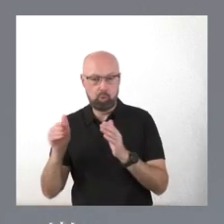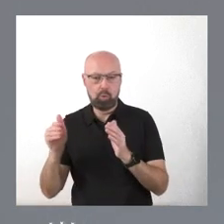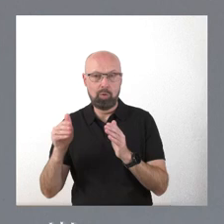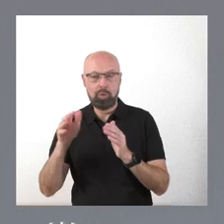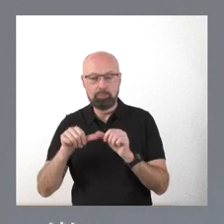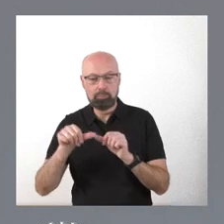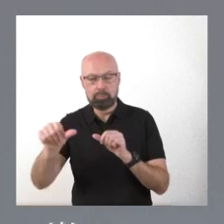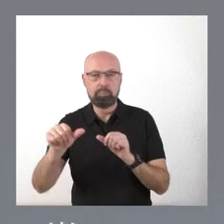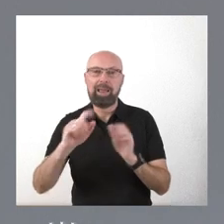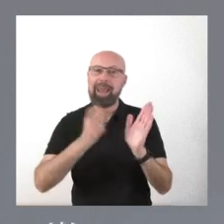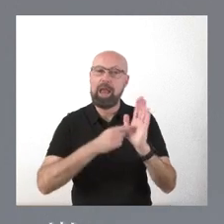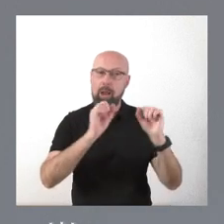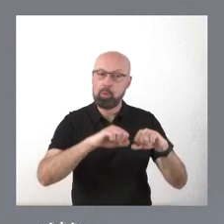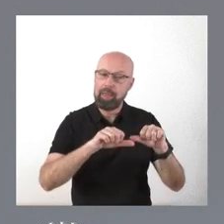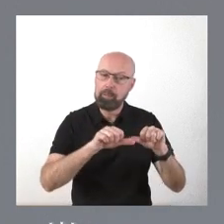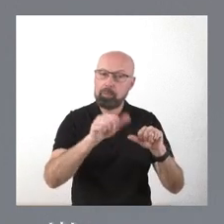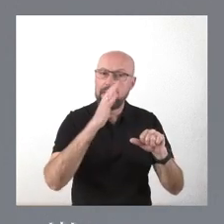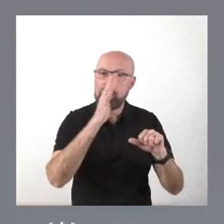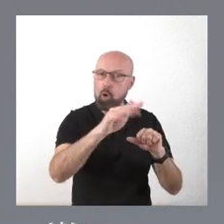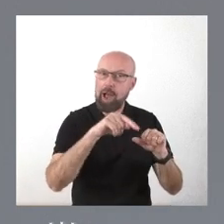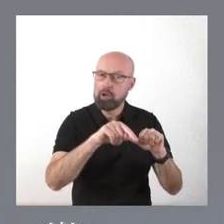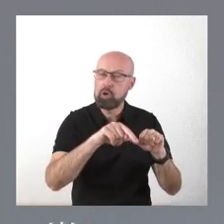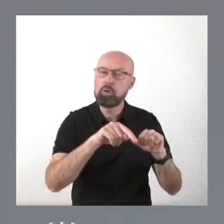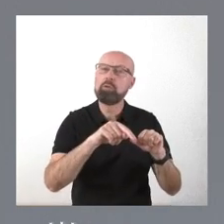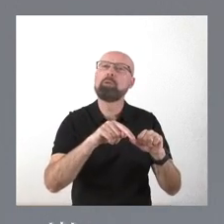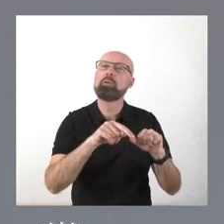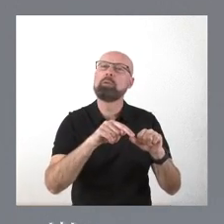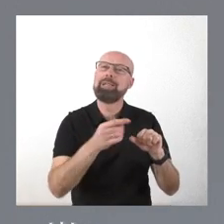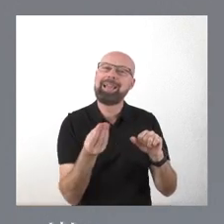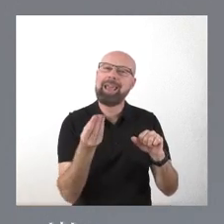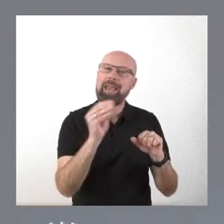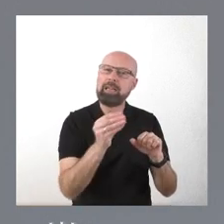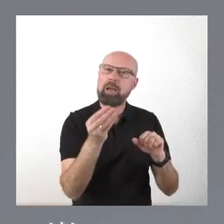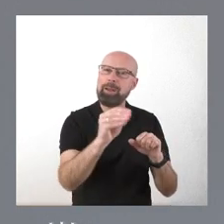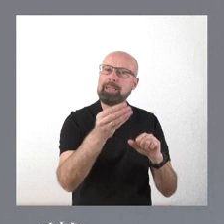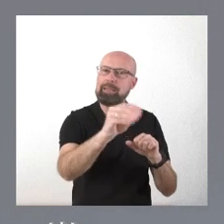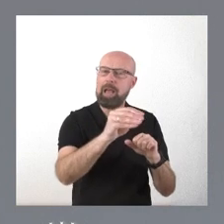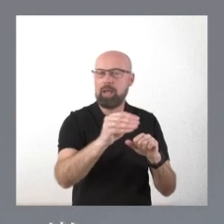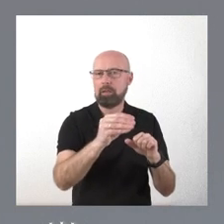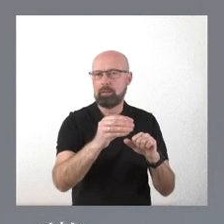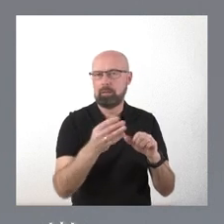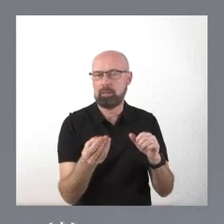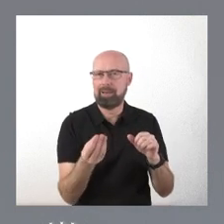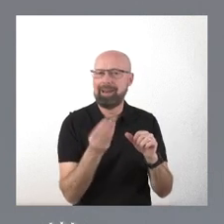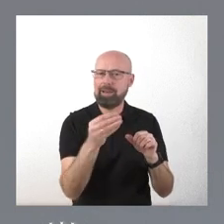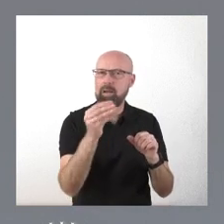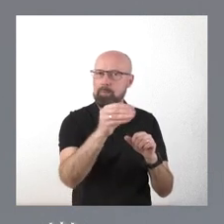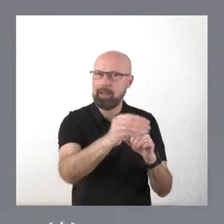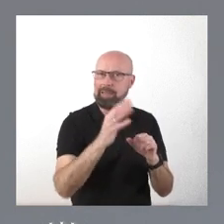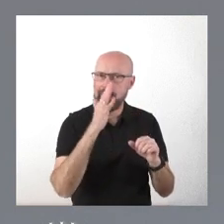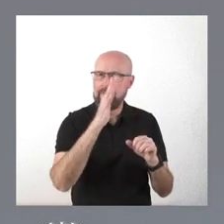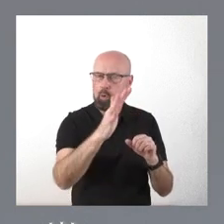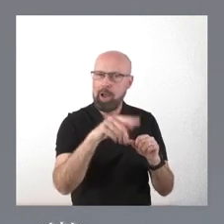a la entrada en vigor de la ley, se incrementarán de forma lineal las